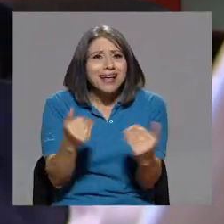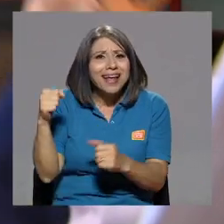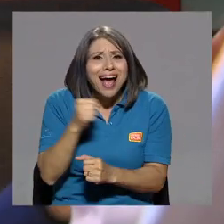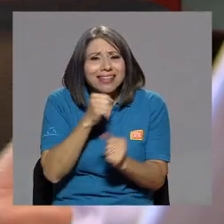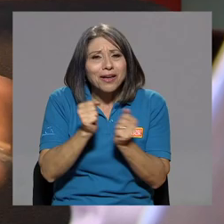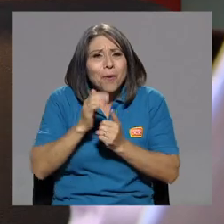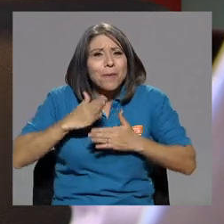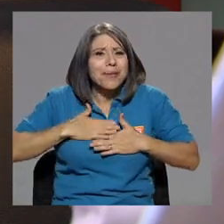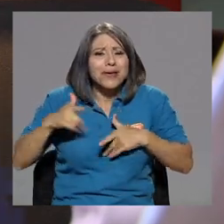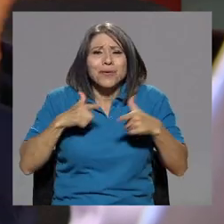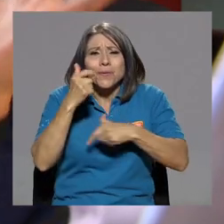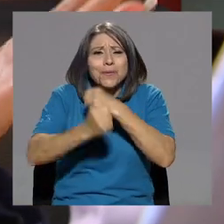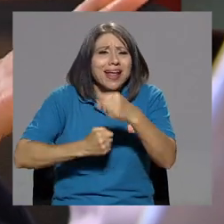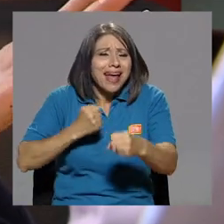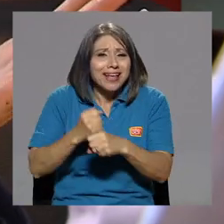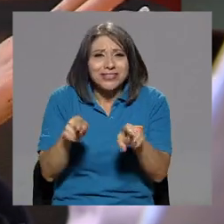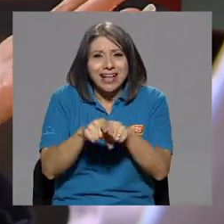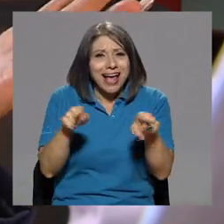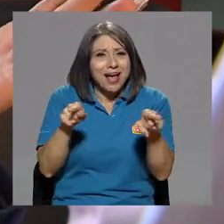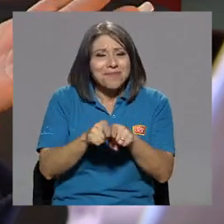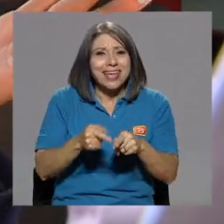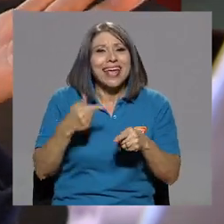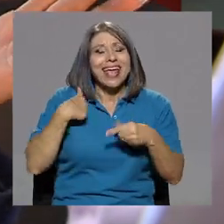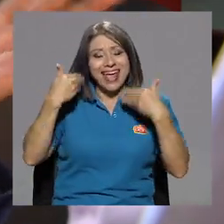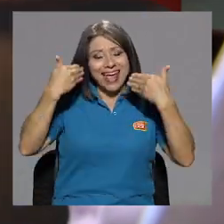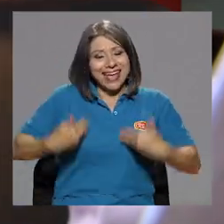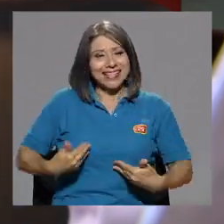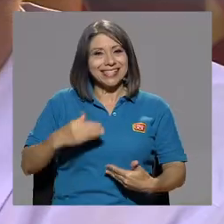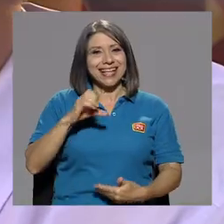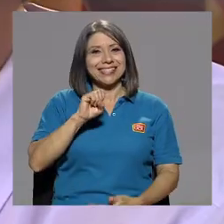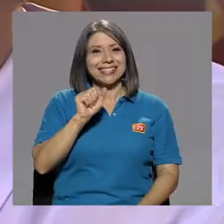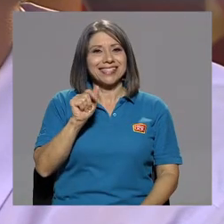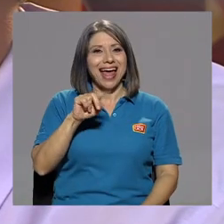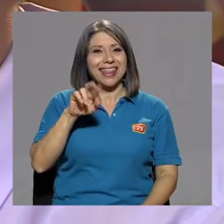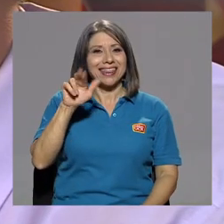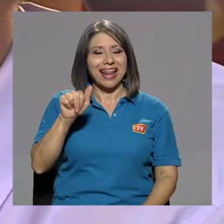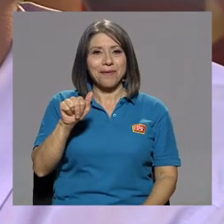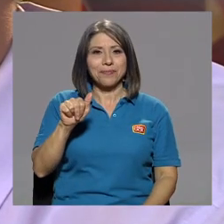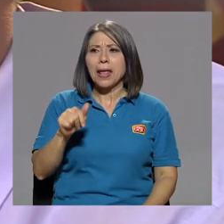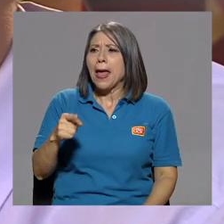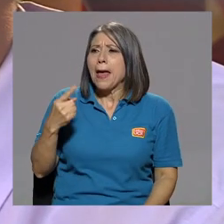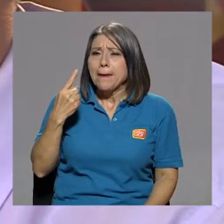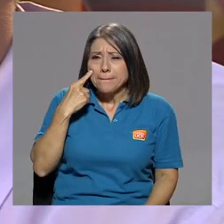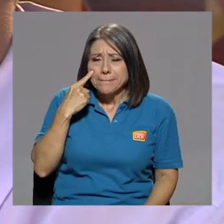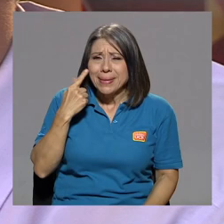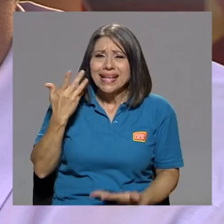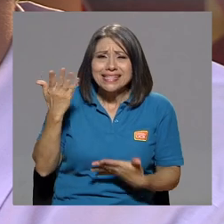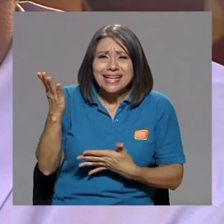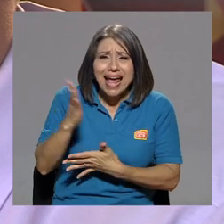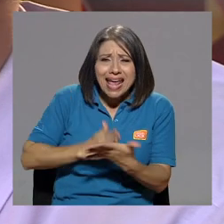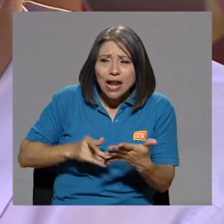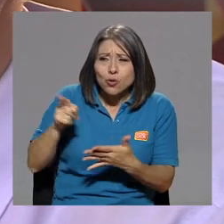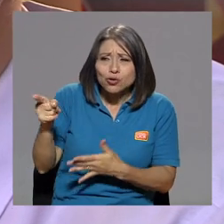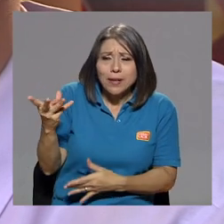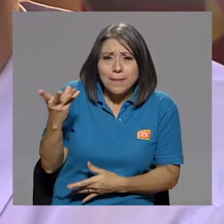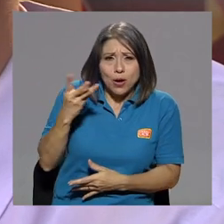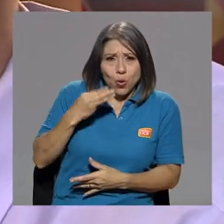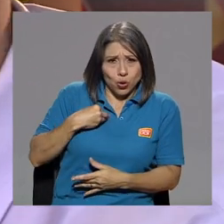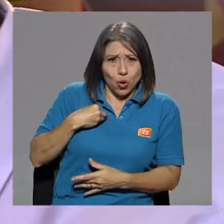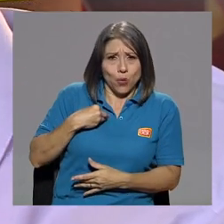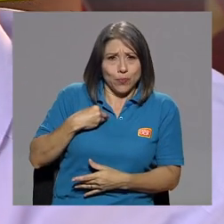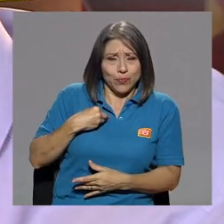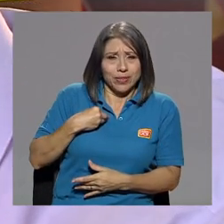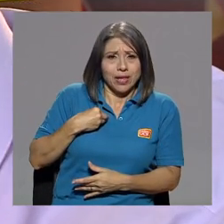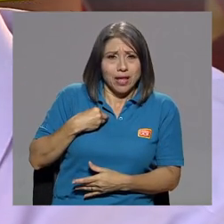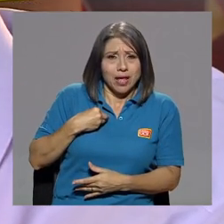y los cumpleaños, y todo eso, esa es Sandra. Vieres que hay una imagen que no me puedo borrar desde que usted me la comentó, usted me